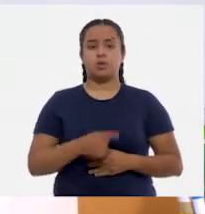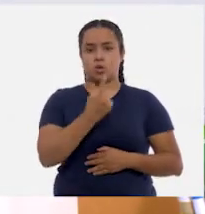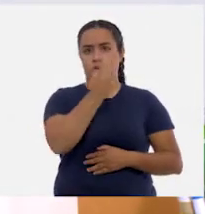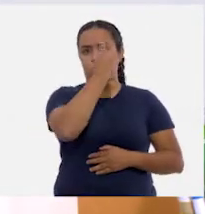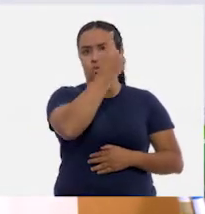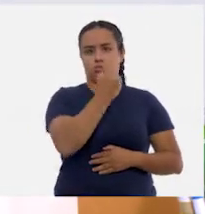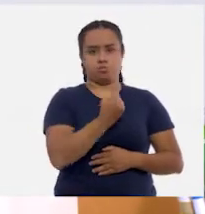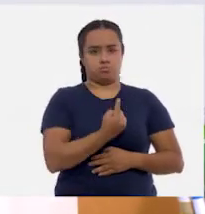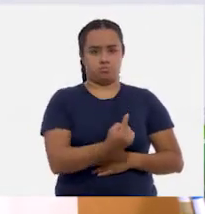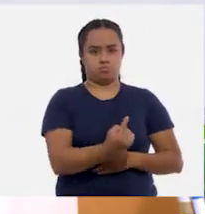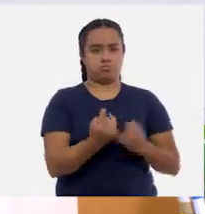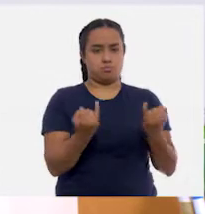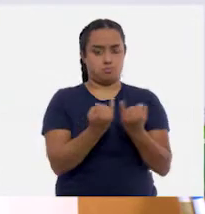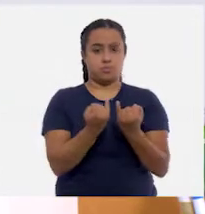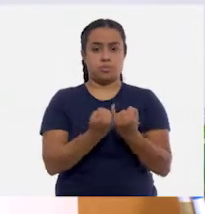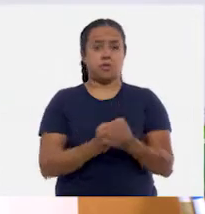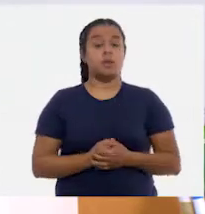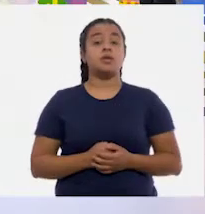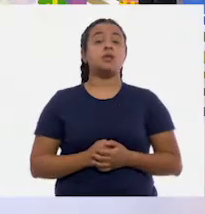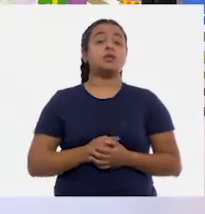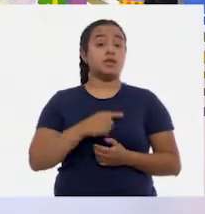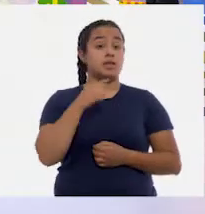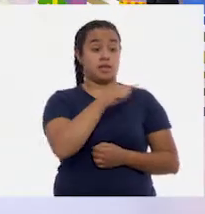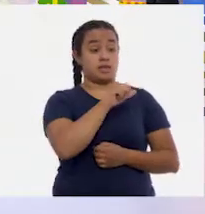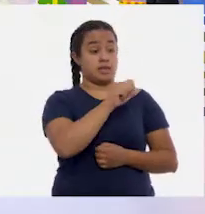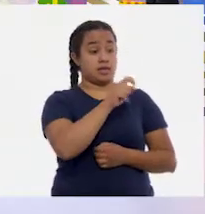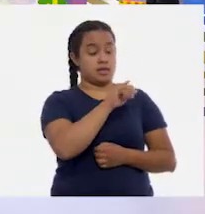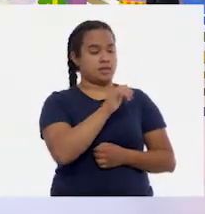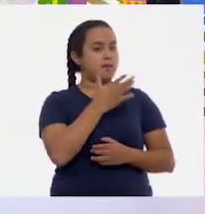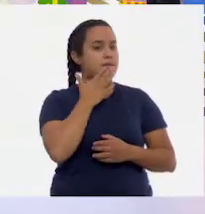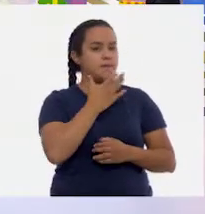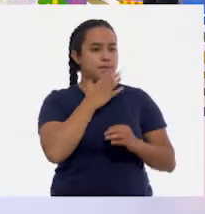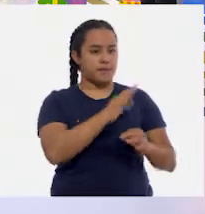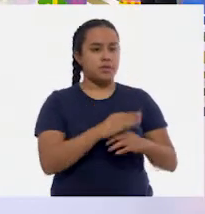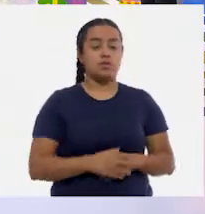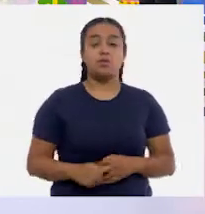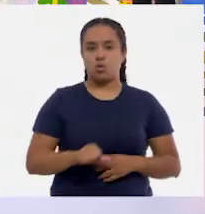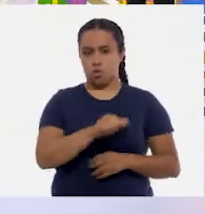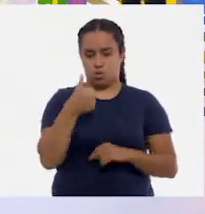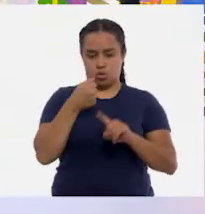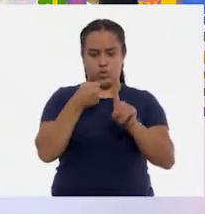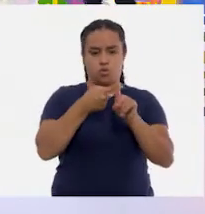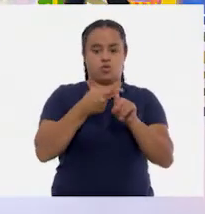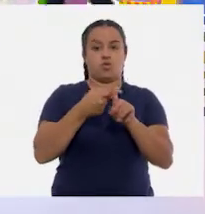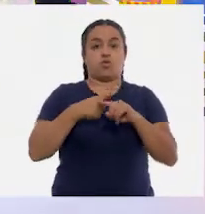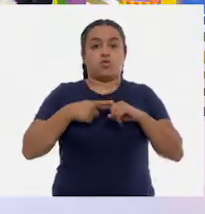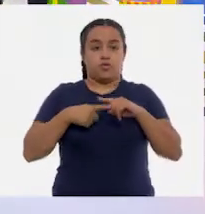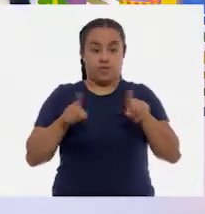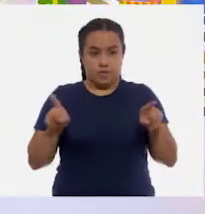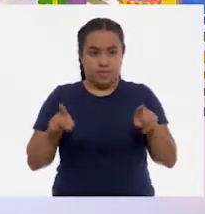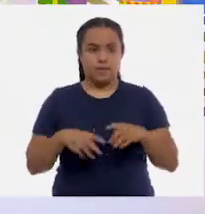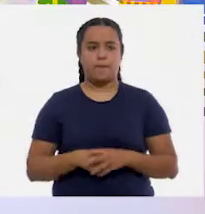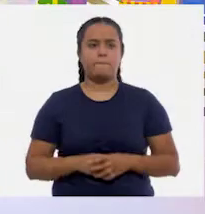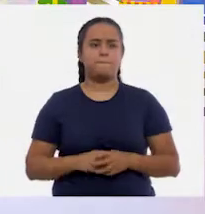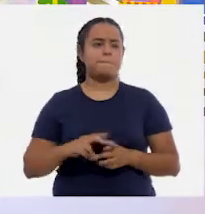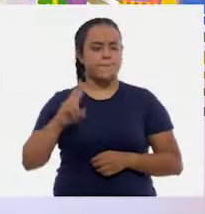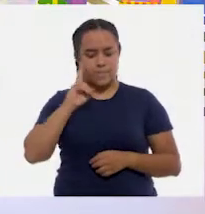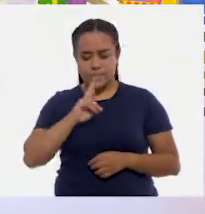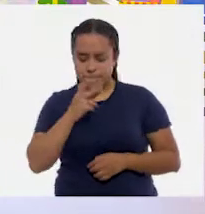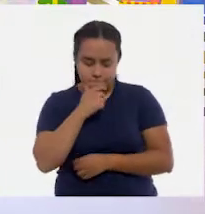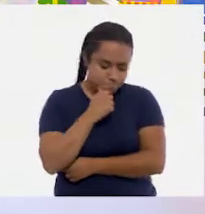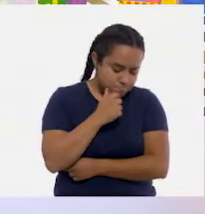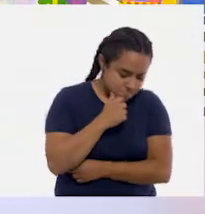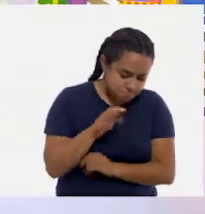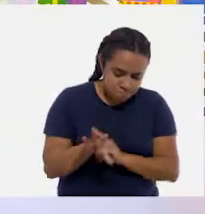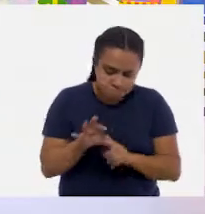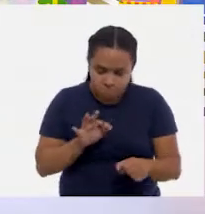el uno. Quiere decir que lo que hizo Ale es correcto. Pero vamos a hacer otra suma diferente. A ver, ahora, ¿cuál escogeremos?